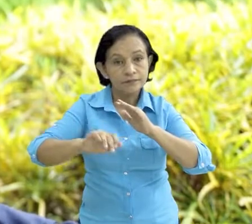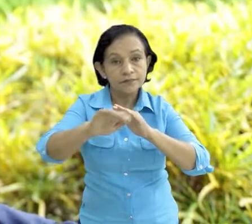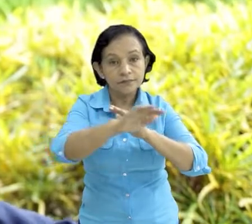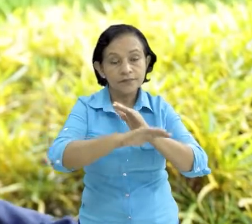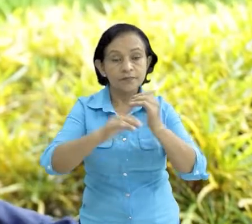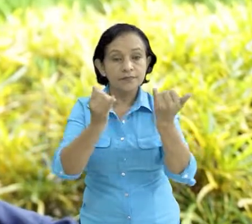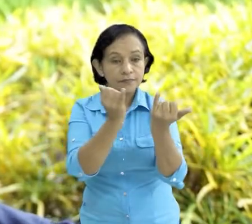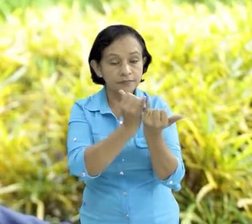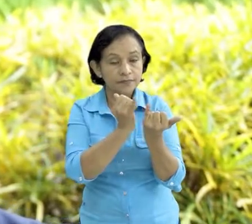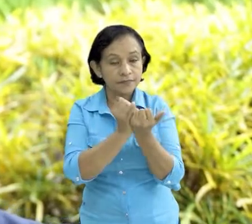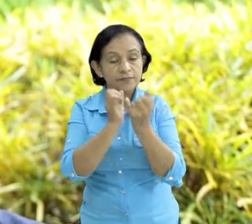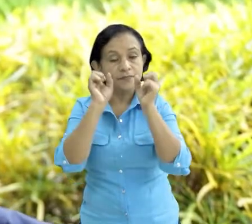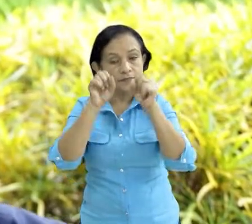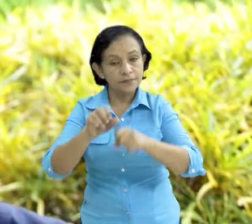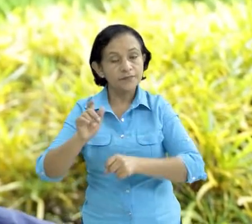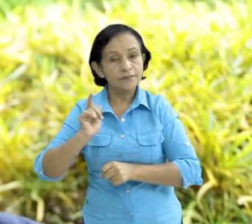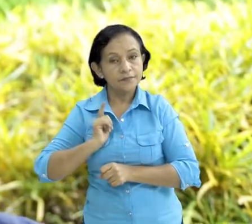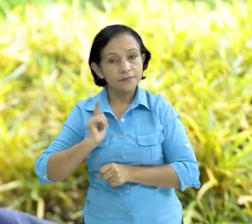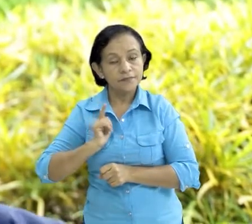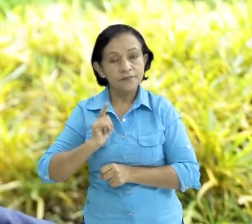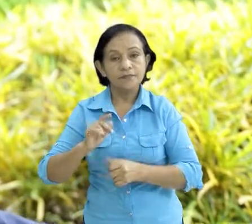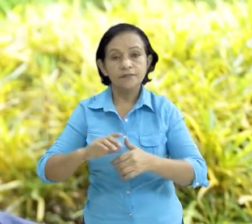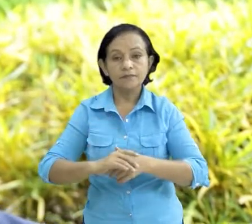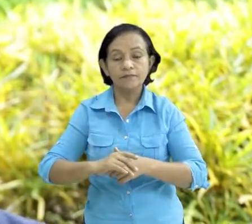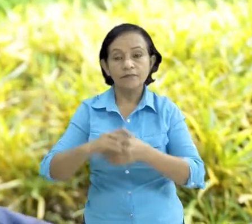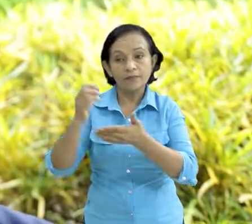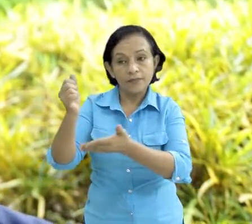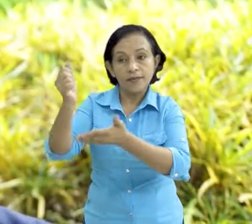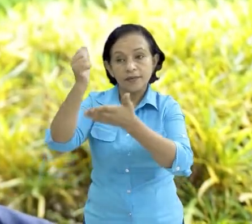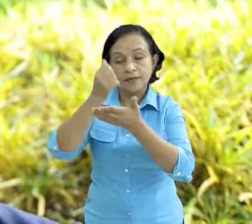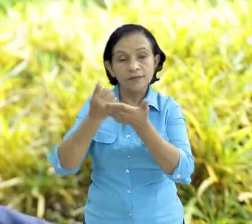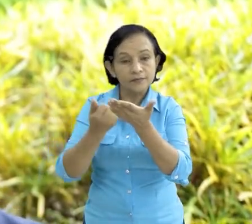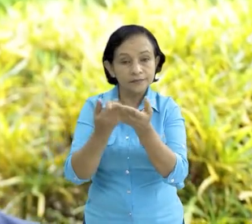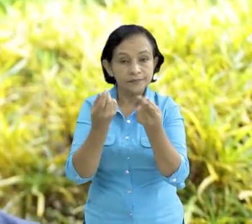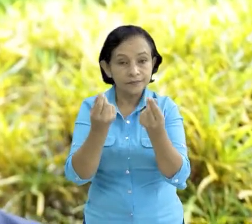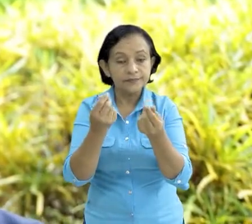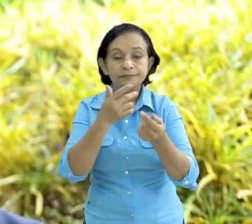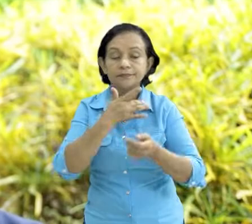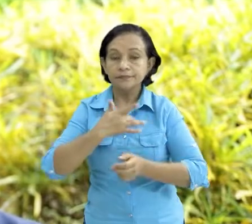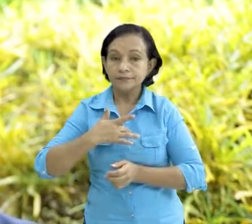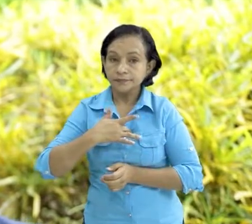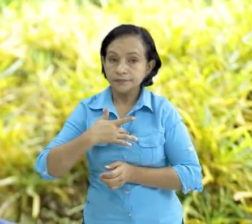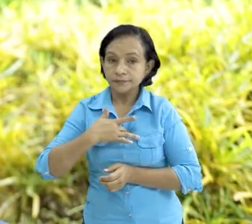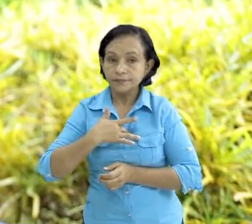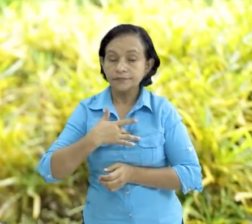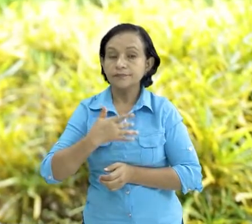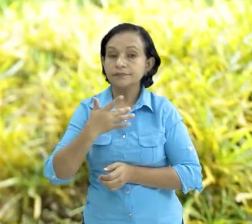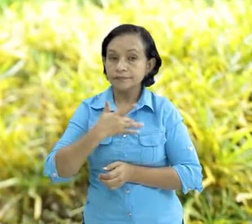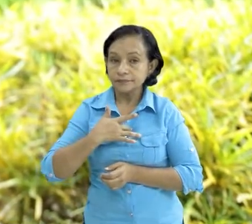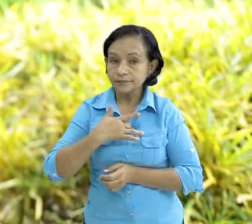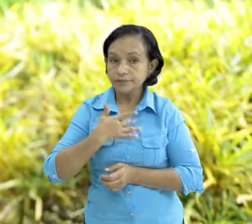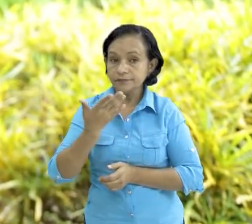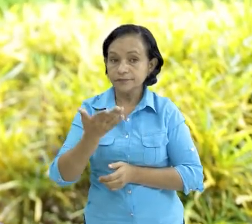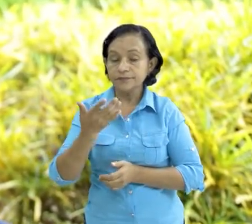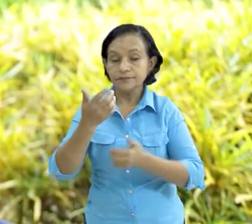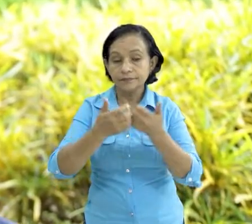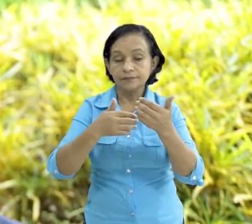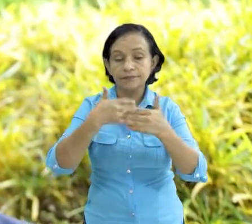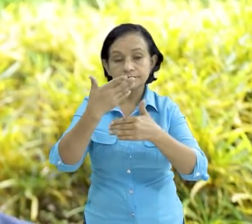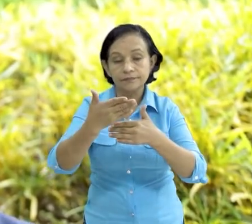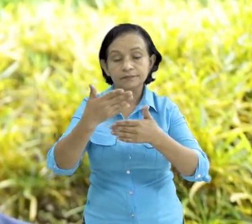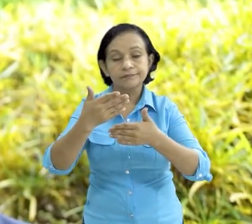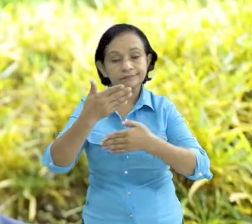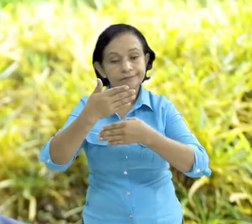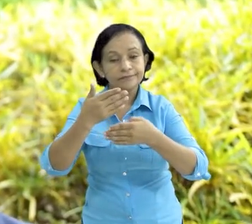y tener el financiamiento que vamos a necesitar que vamos a requerir para efectos de